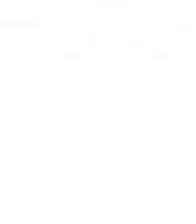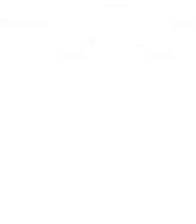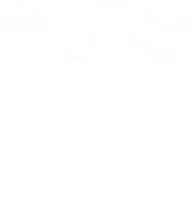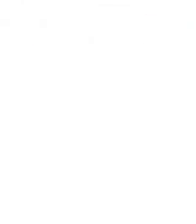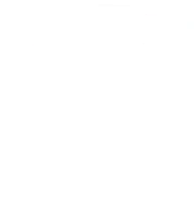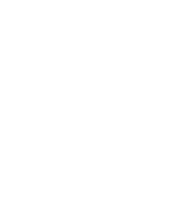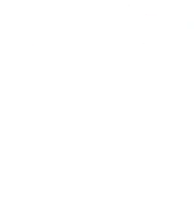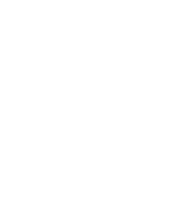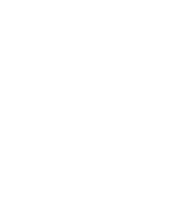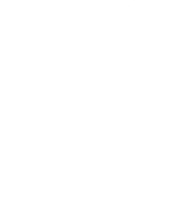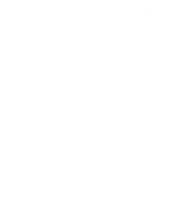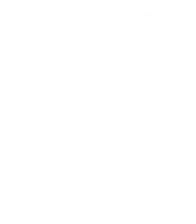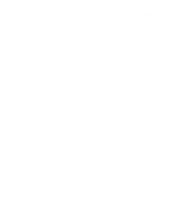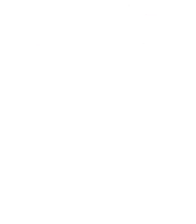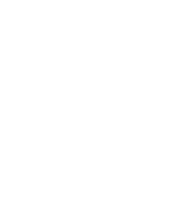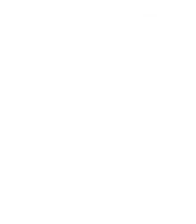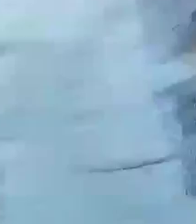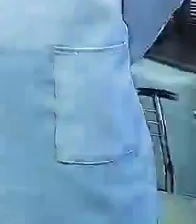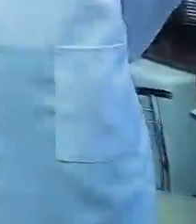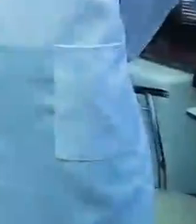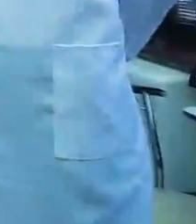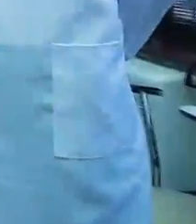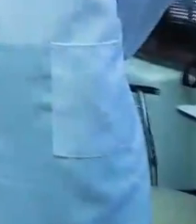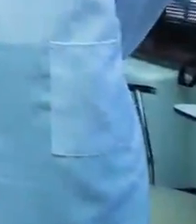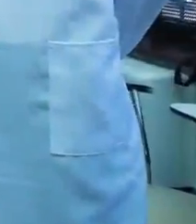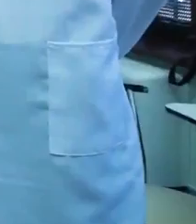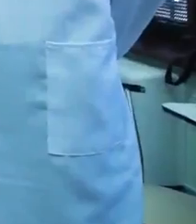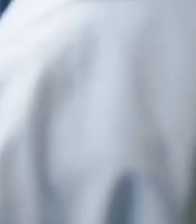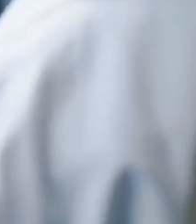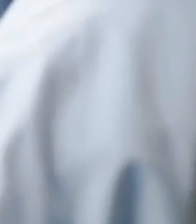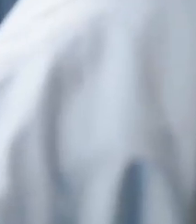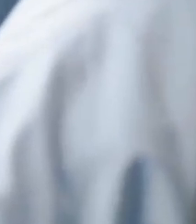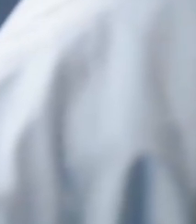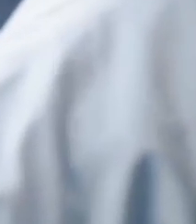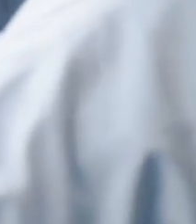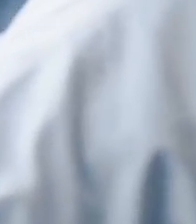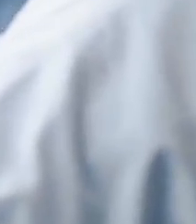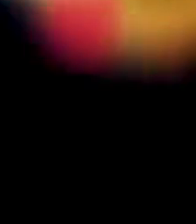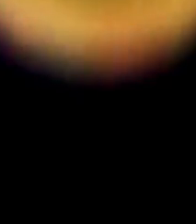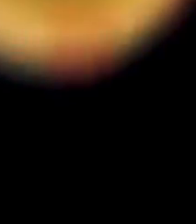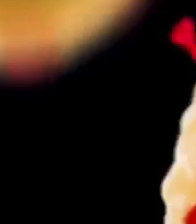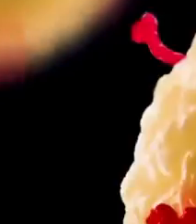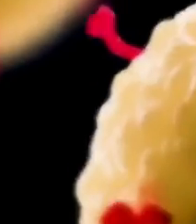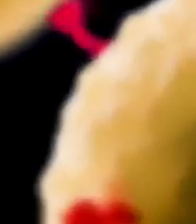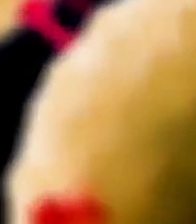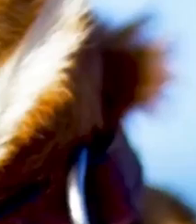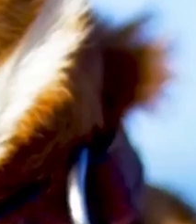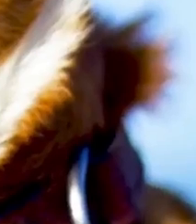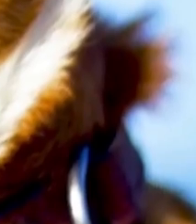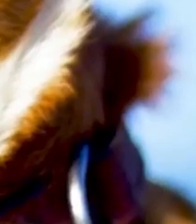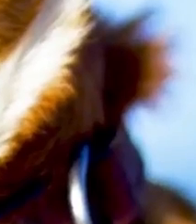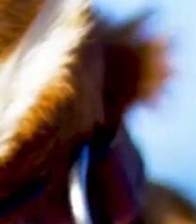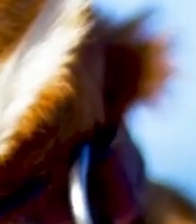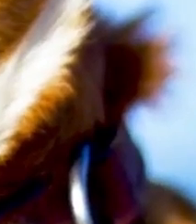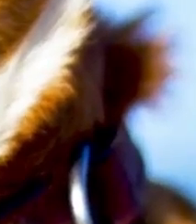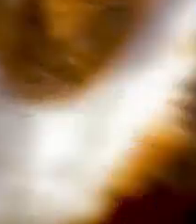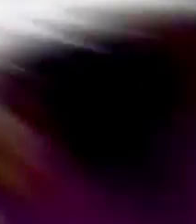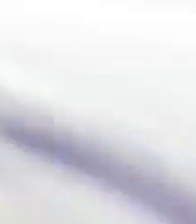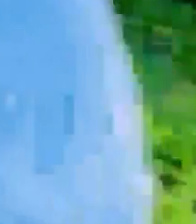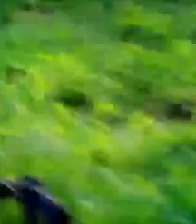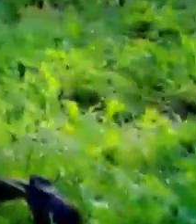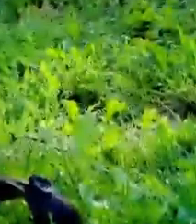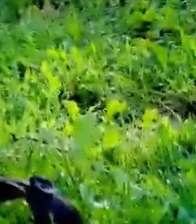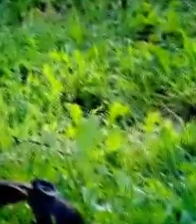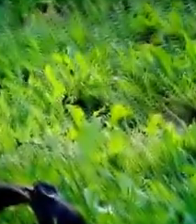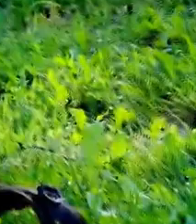La Organización Mundial de Sanidad Animal ha dado a conocer el primer caso confirmado de COVID-19 en un perro en Hong